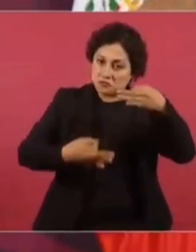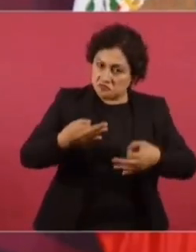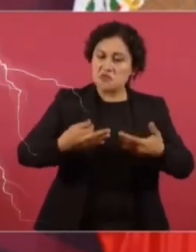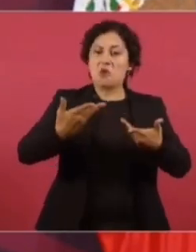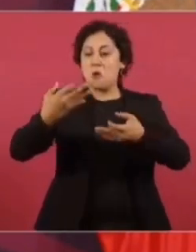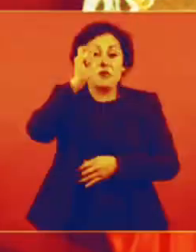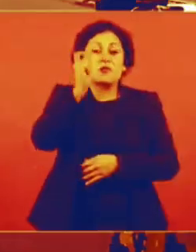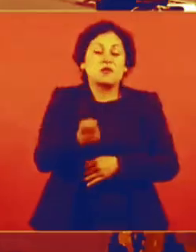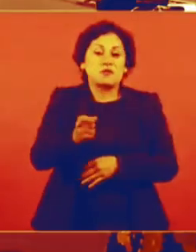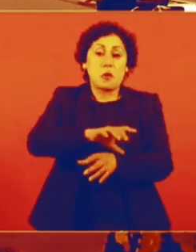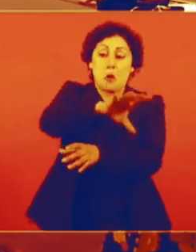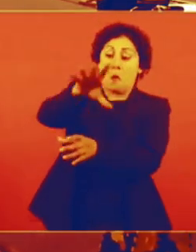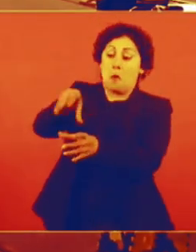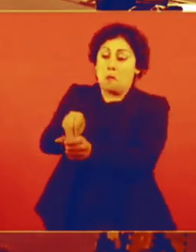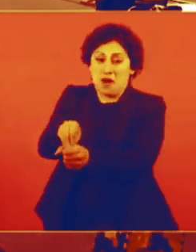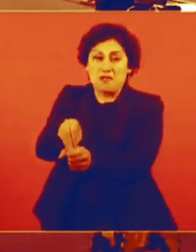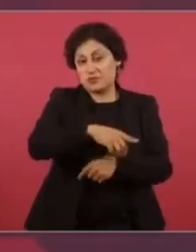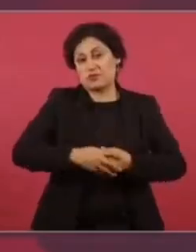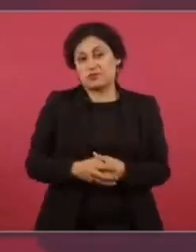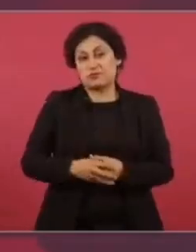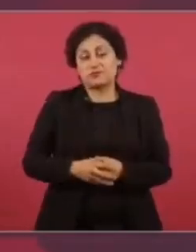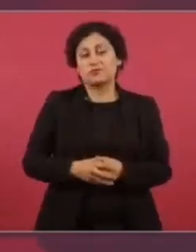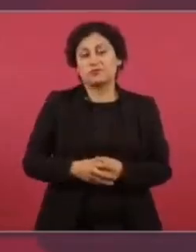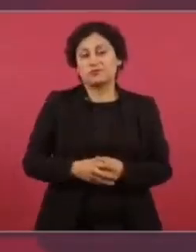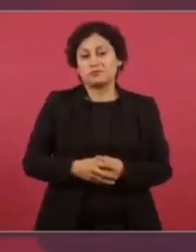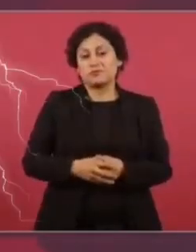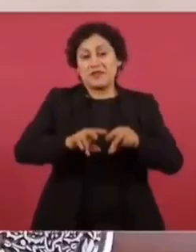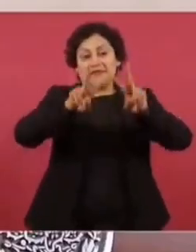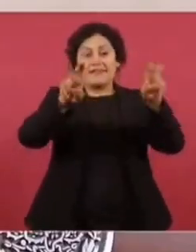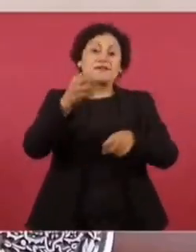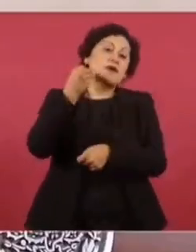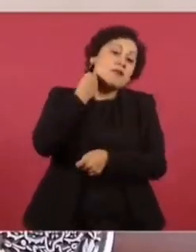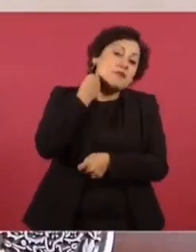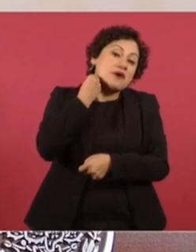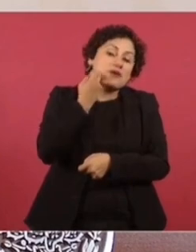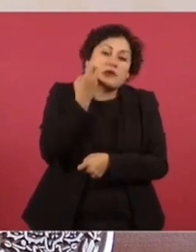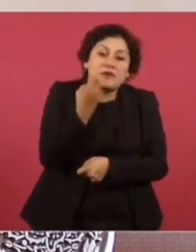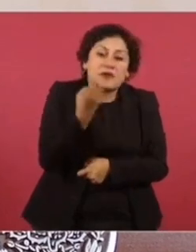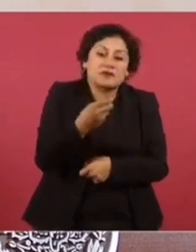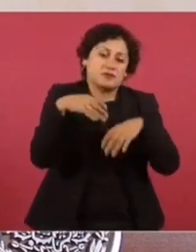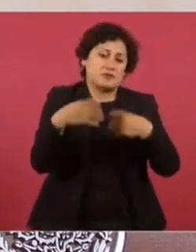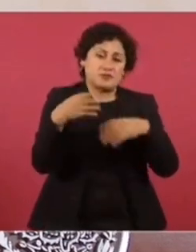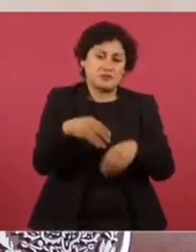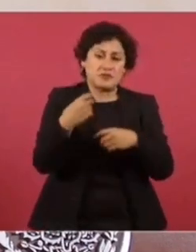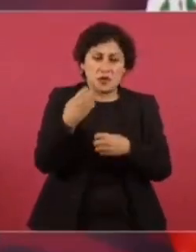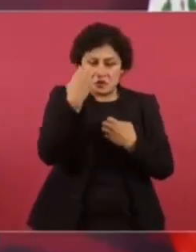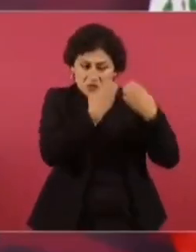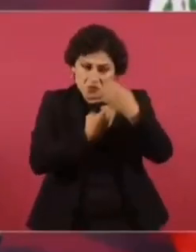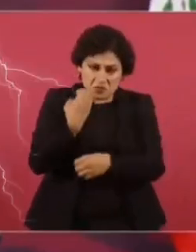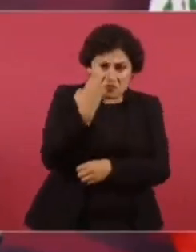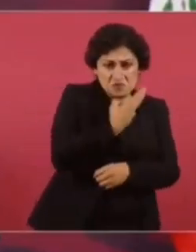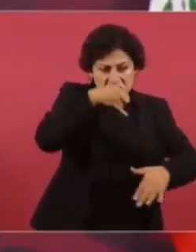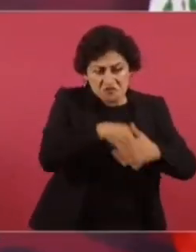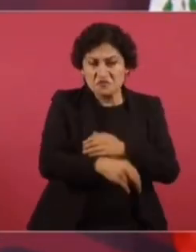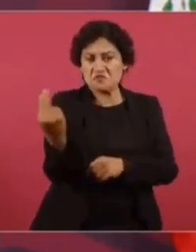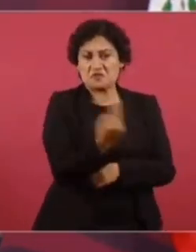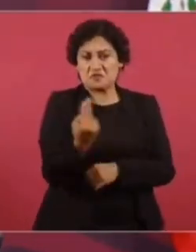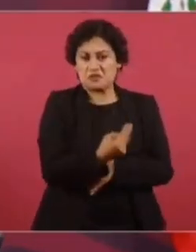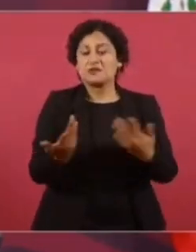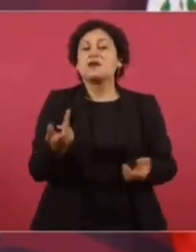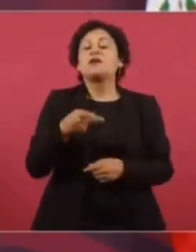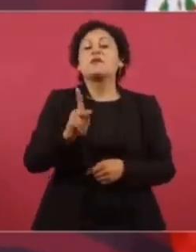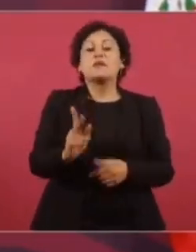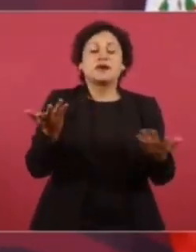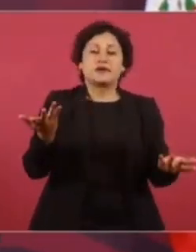academia, son las escuelas de derecho, es la abogacía, es una revisión que se tiene que hacer en lo estructural. Pero hay que comenzar